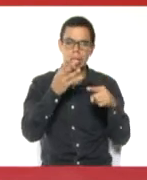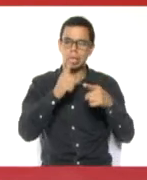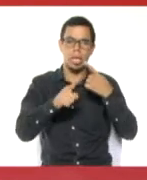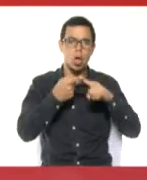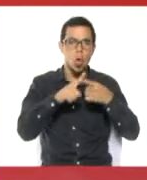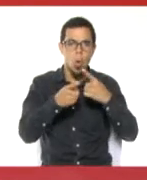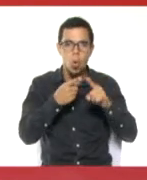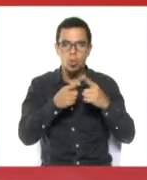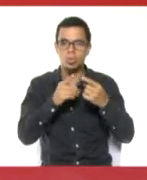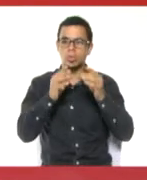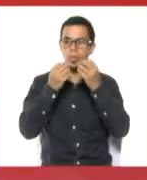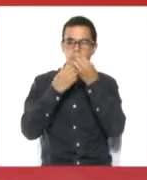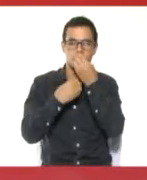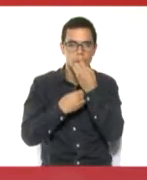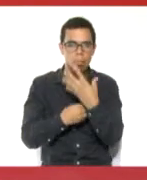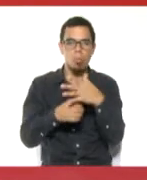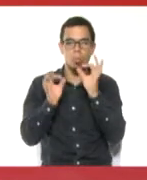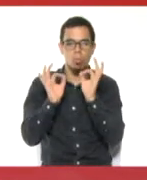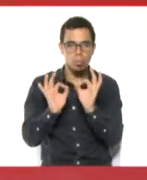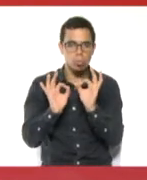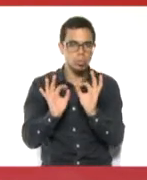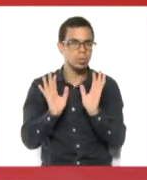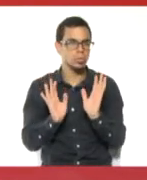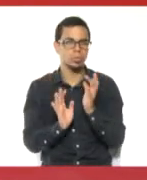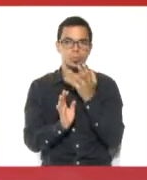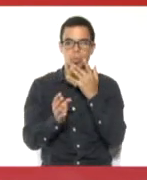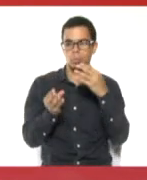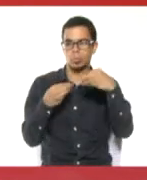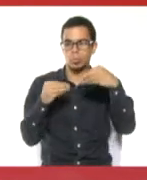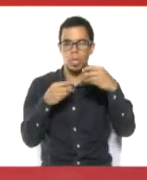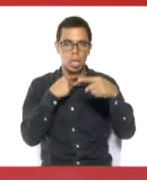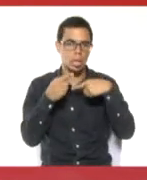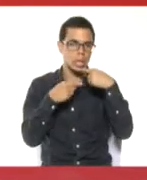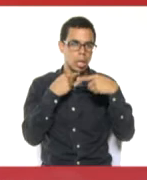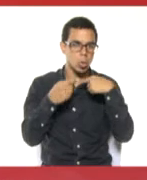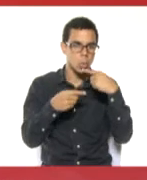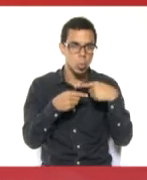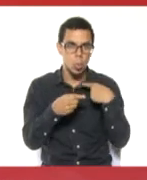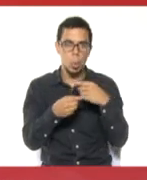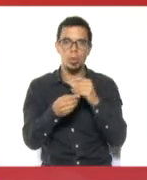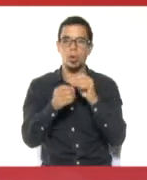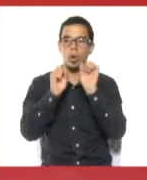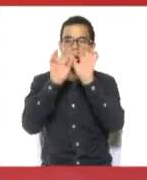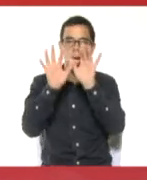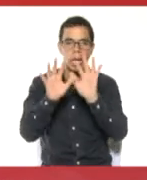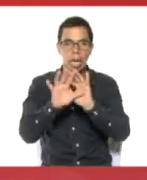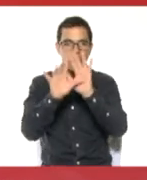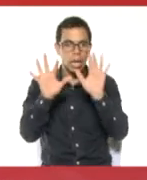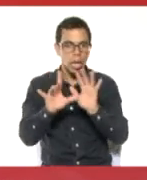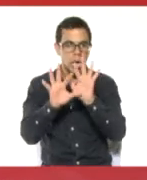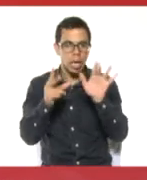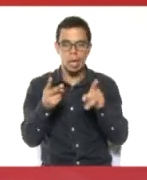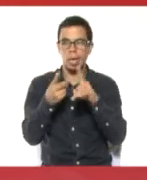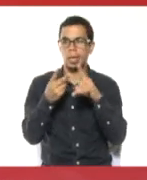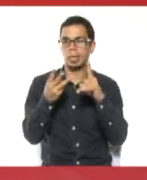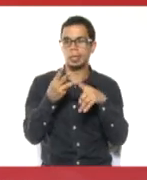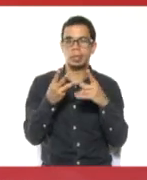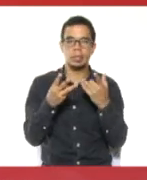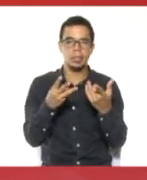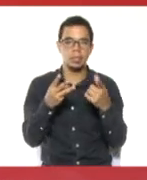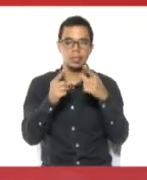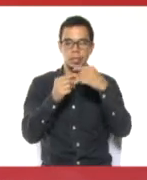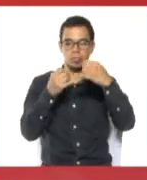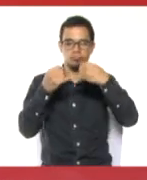vamos decorando. También podemos invitar a nuestros niños y niñas que realicen su pesebre. Ese pesebre que ellos lo van a hacer con aquel